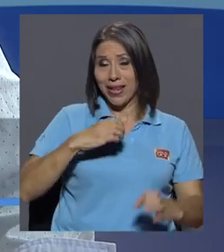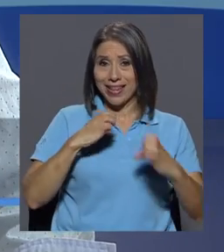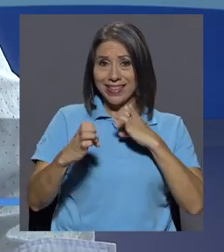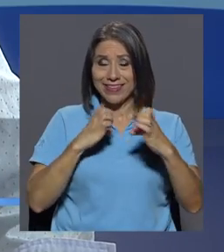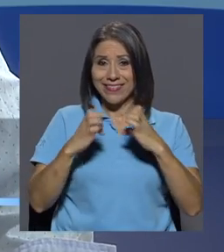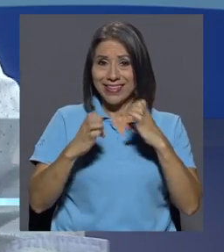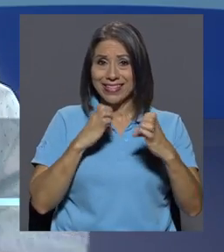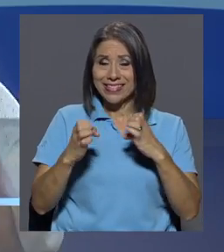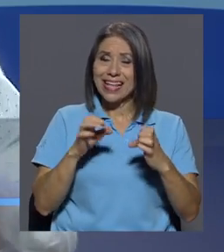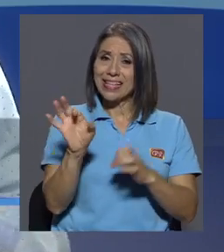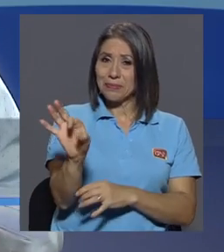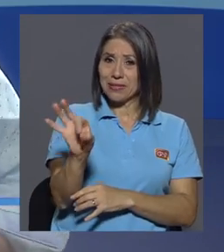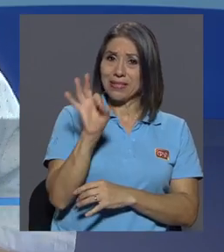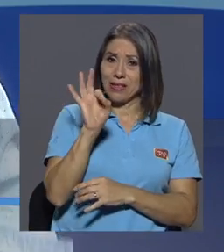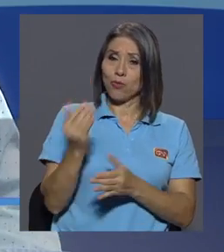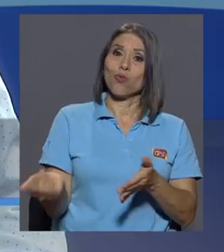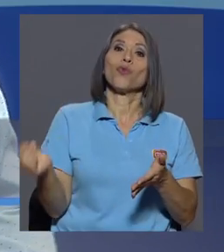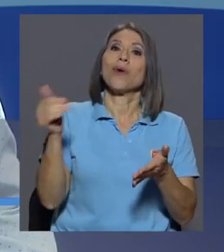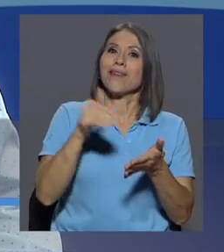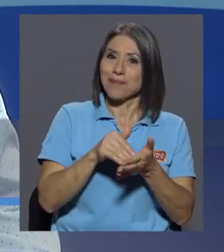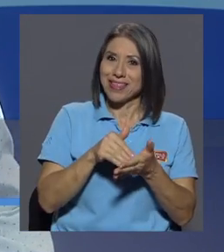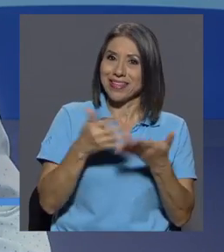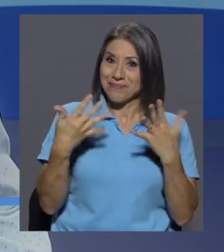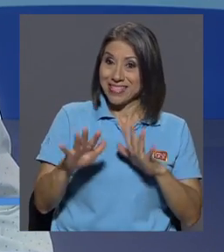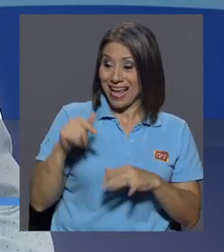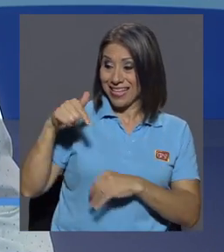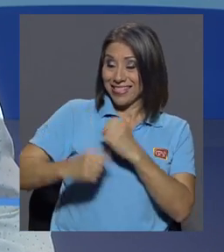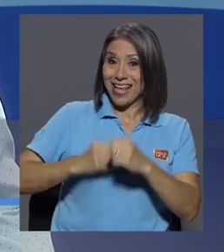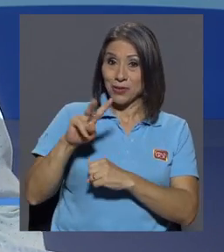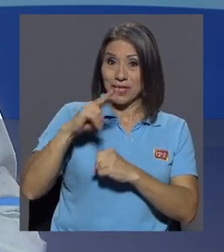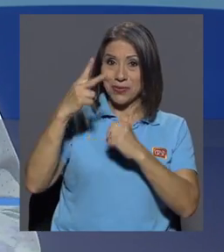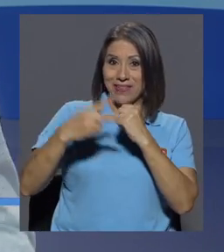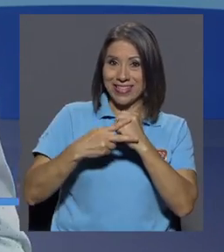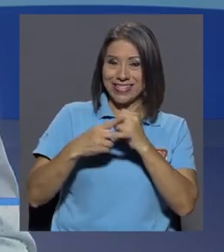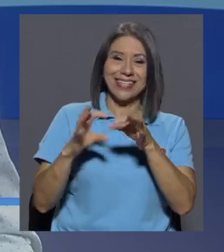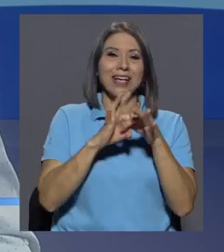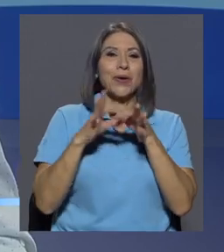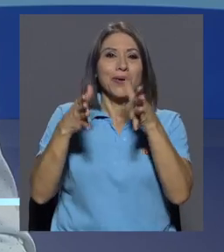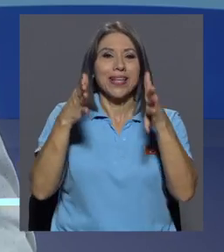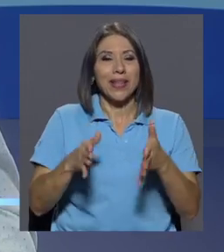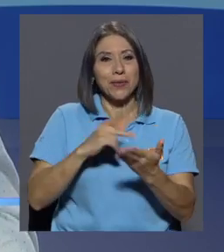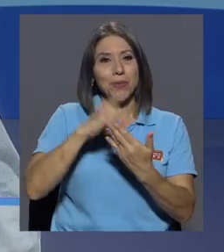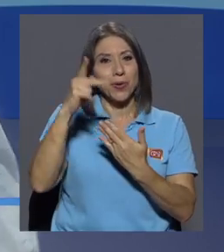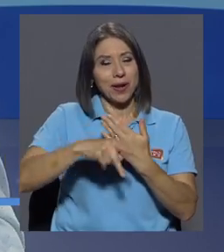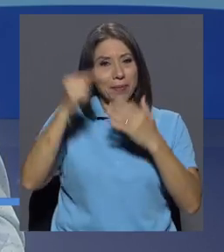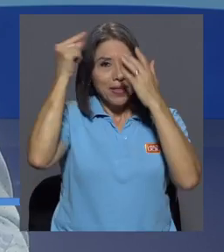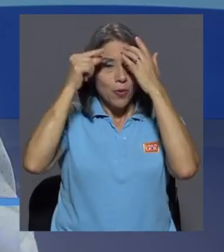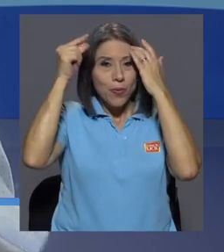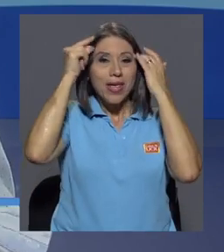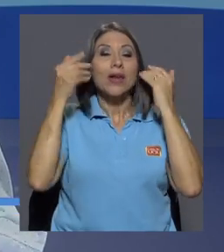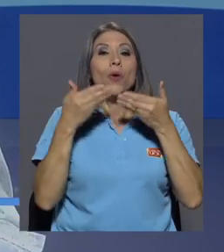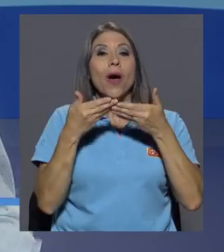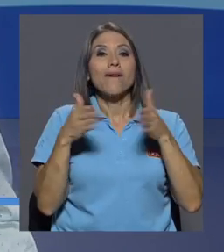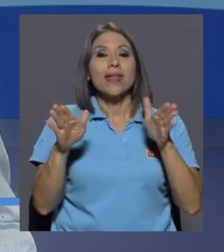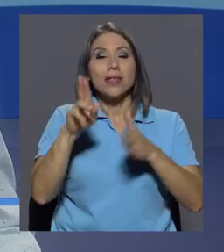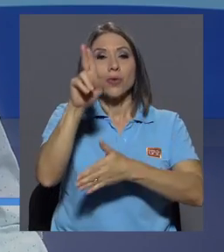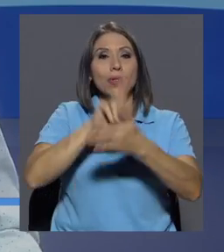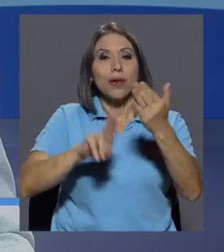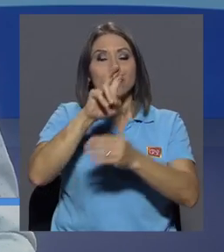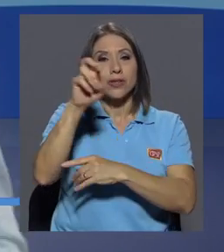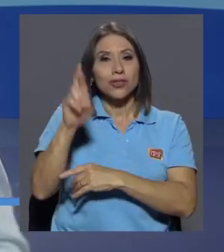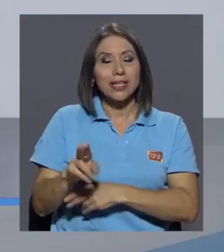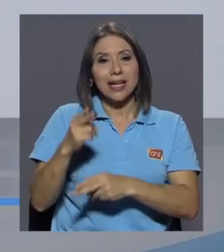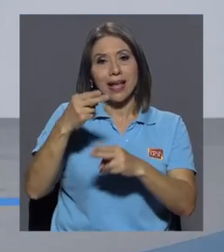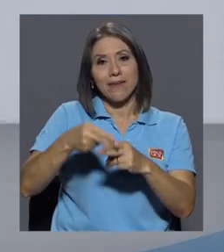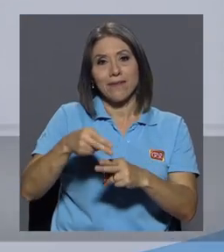En entrevista de fondo he querido invitar nuevamente por segunda vez este año al señor coordinador del programa de gobierno abierto de la Universidad de Costa